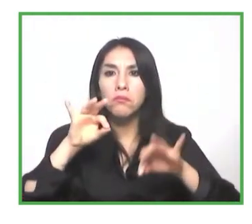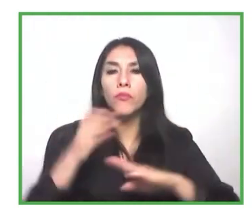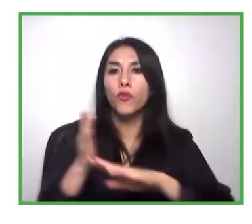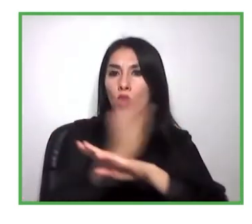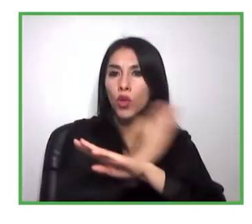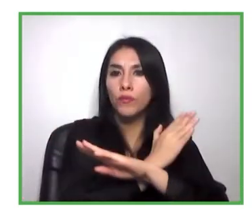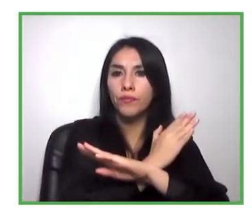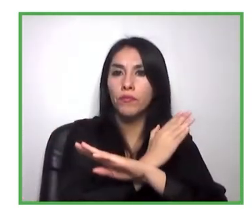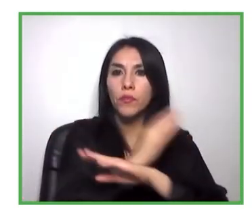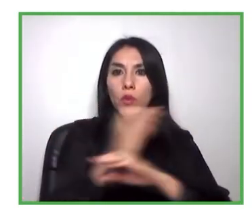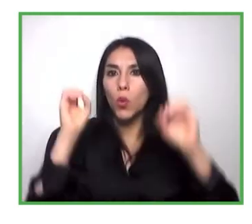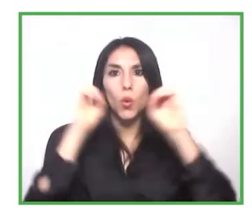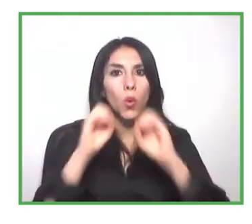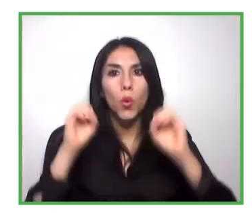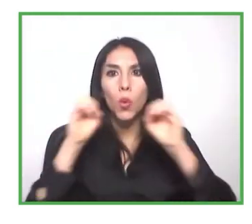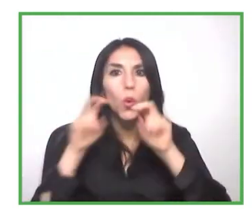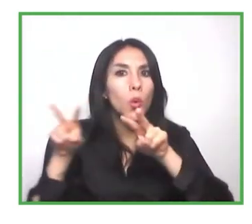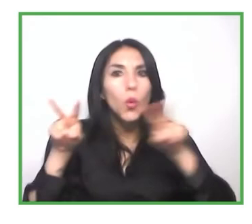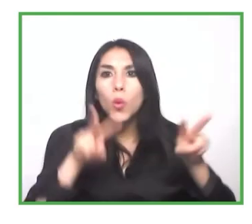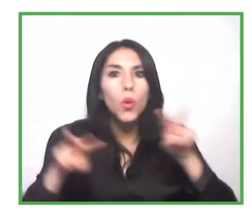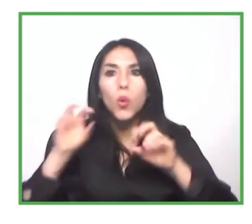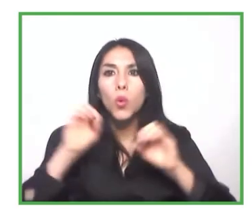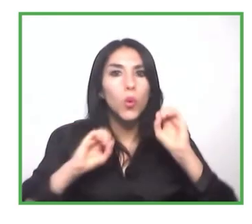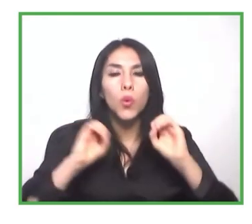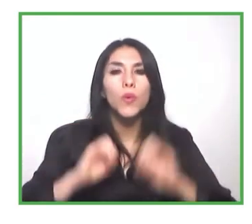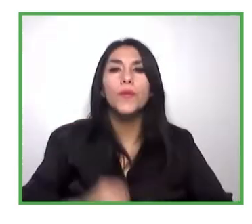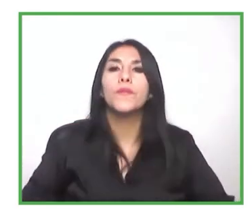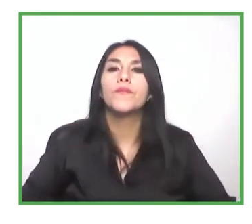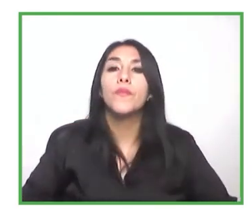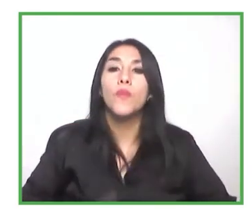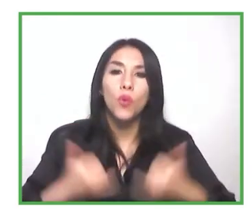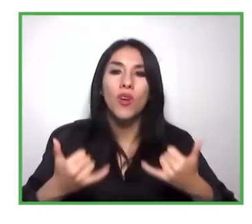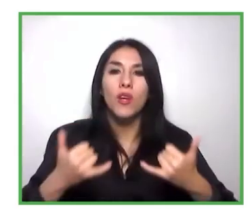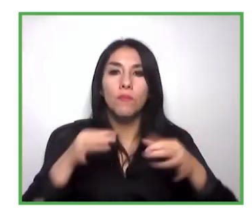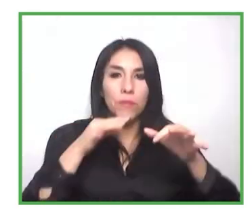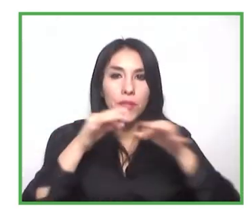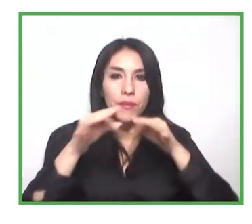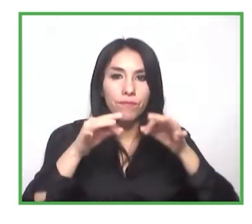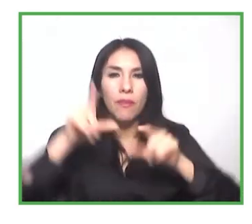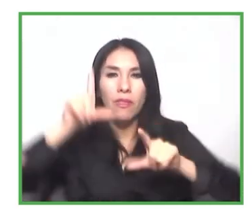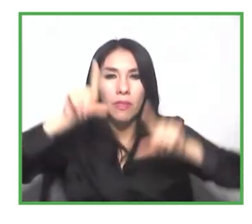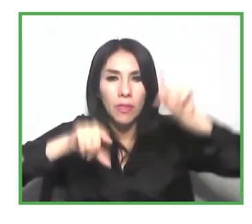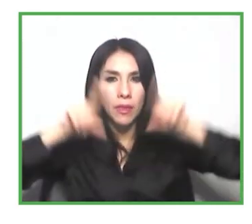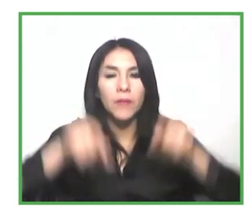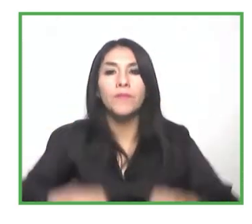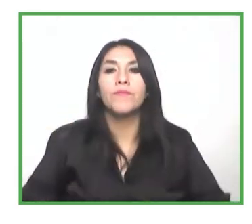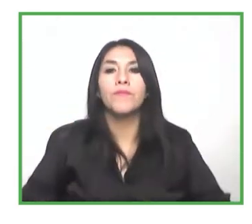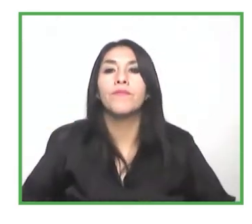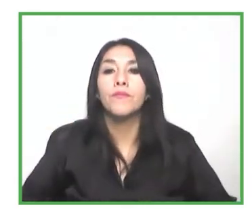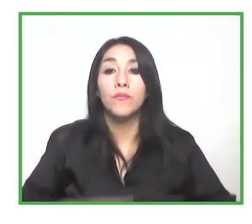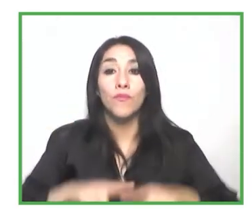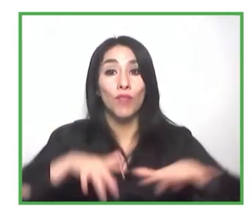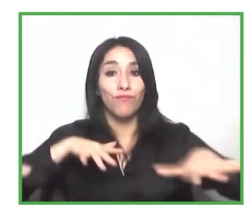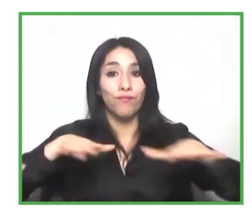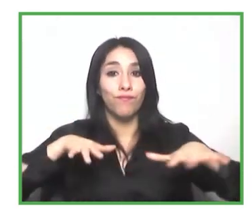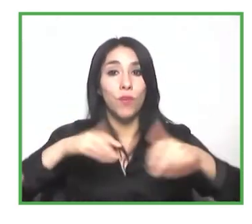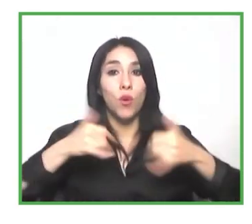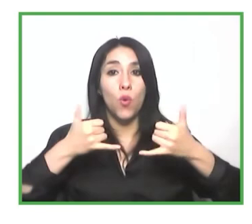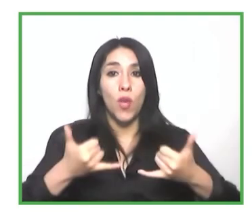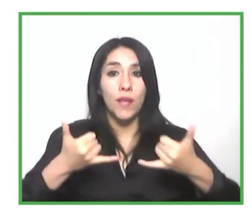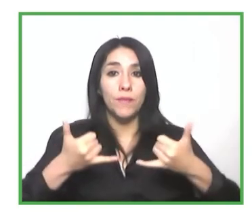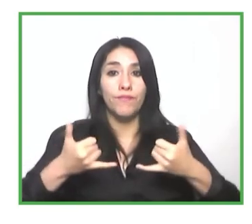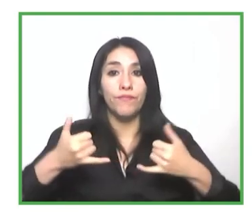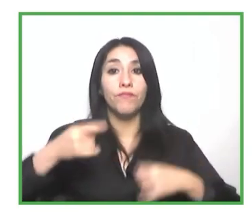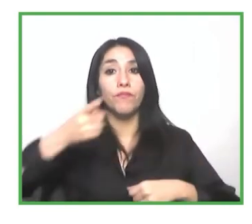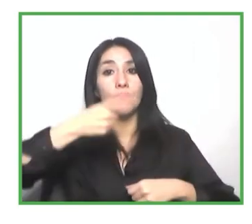temáticas, era lo que más se menciona en las encuestas de servicio. Bueno, a raíz de esto, seguimos recepcionando currículum durante todo el año, para